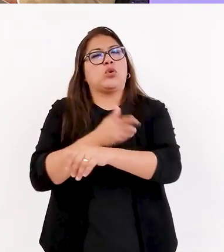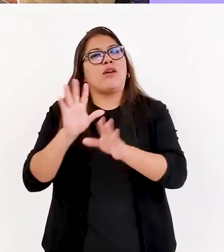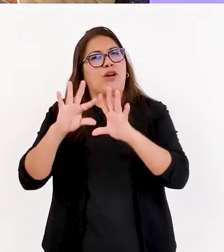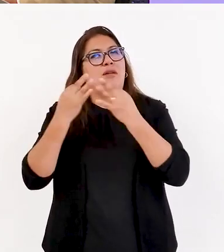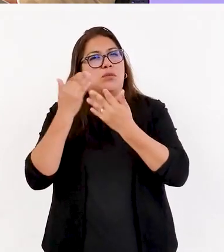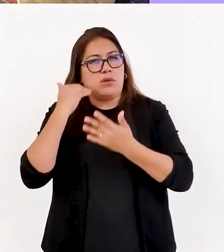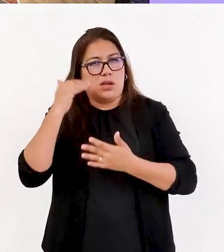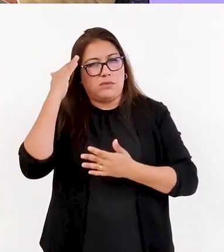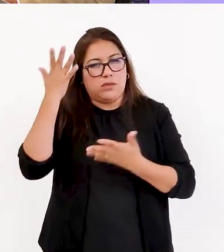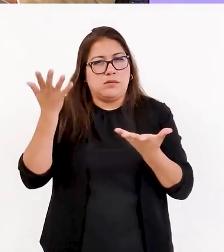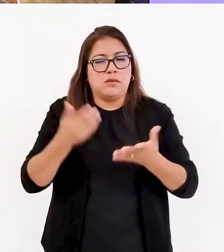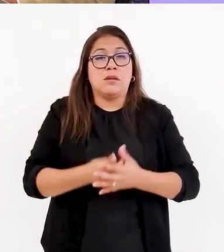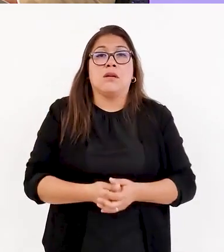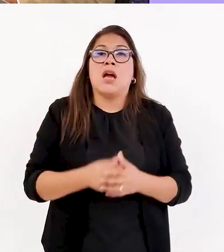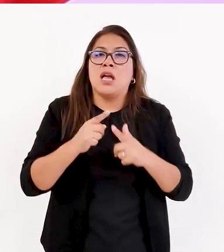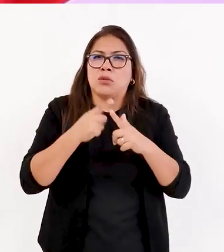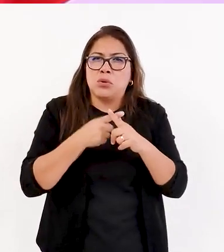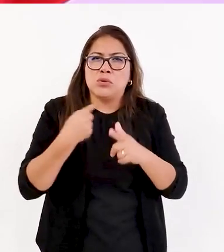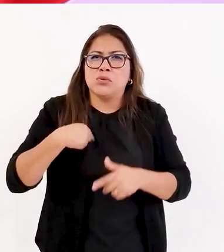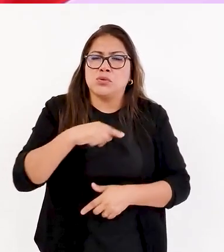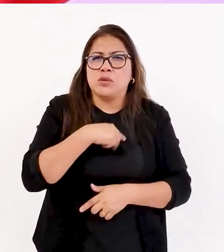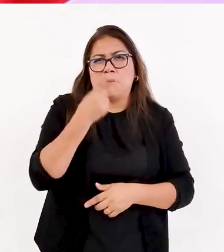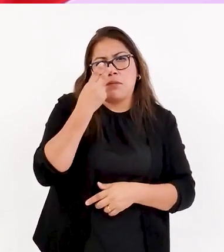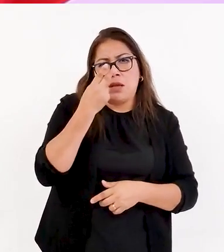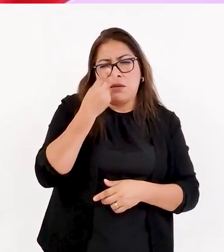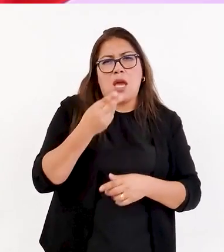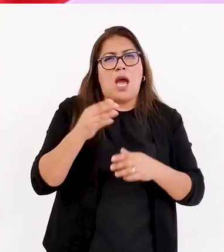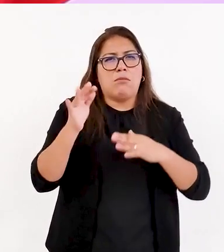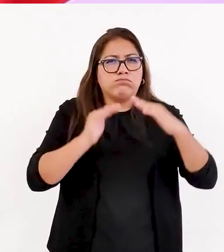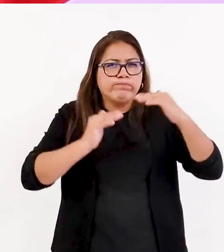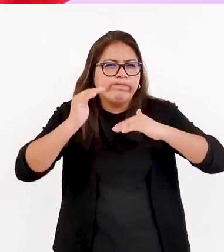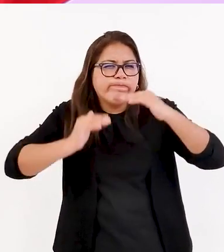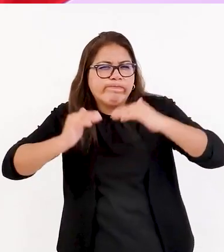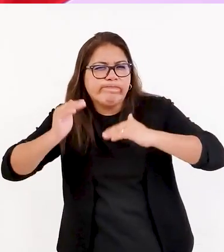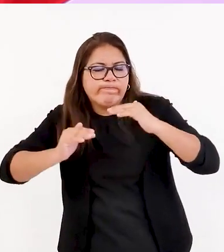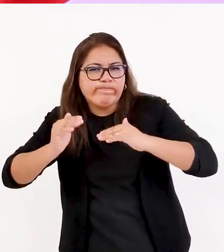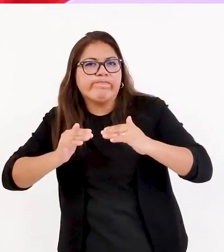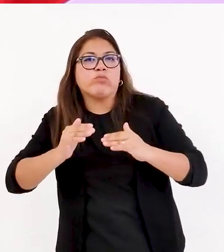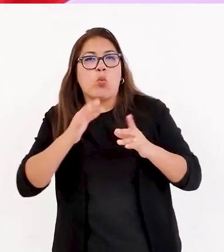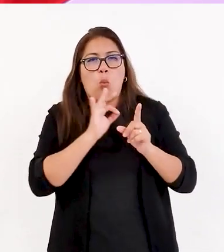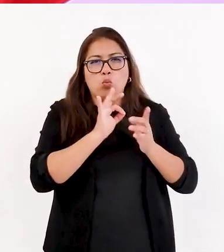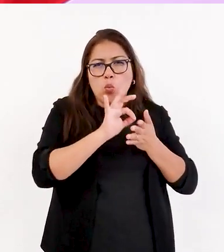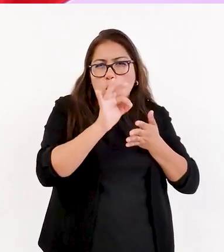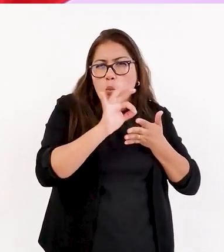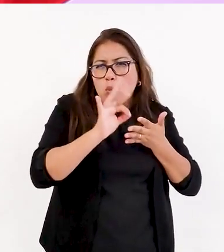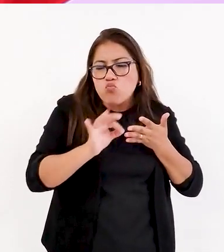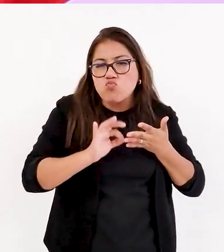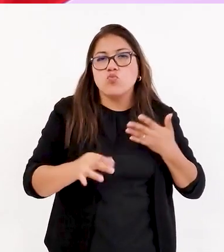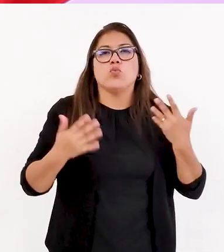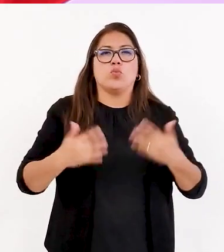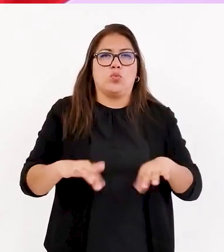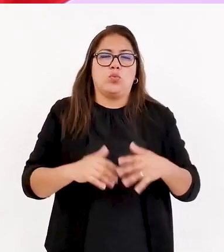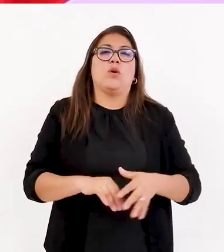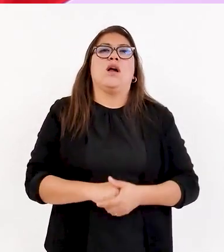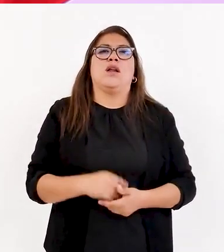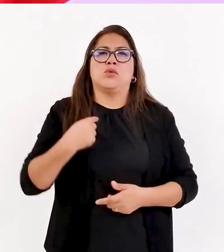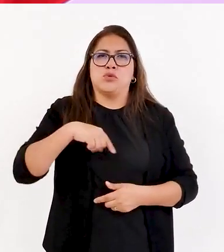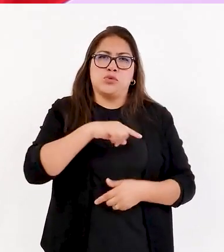Entonces, que hacemos es, efectivamente, es como un termómetro, ¿no? Entonces, hemos hecho todo lo posible para que existan